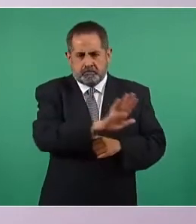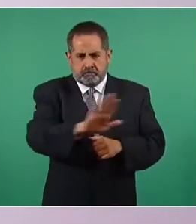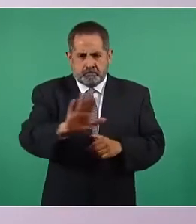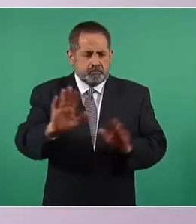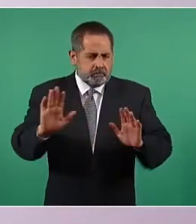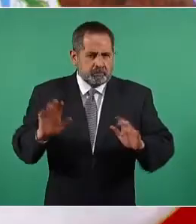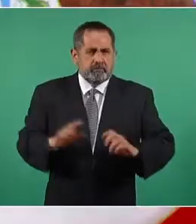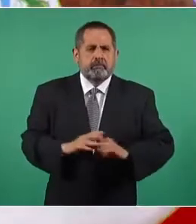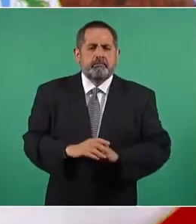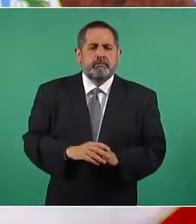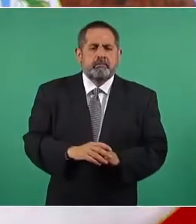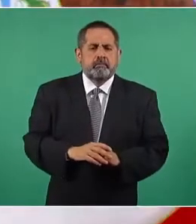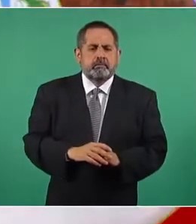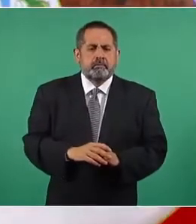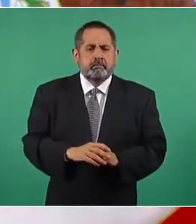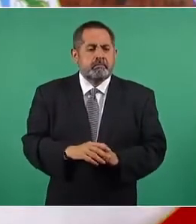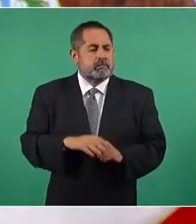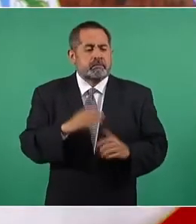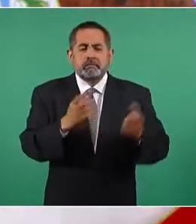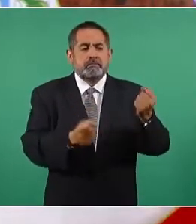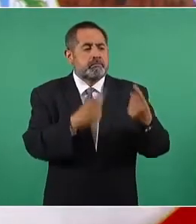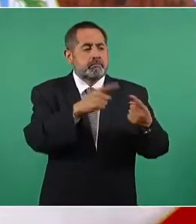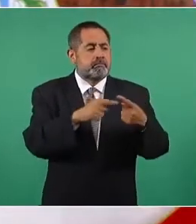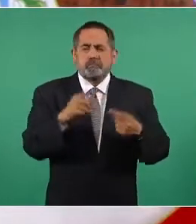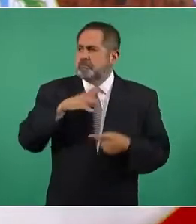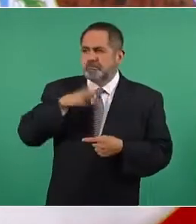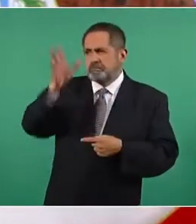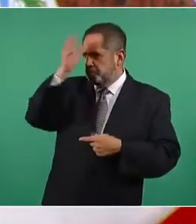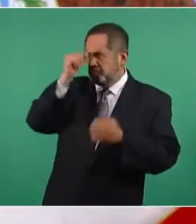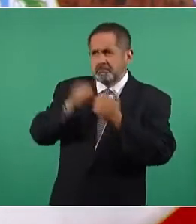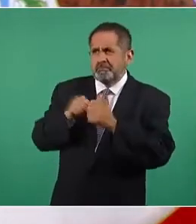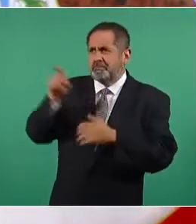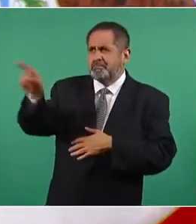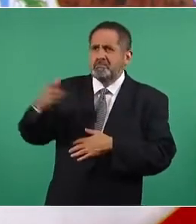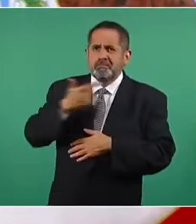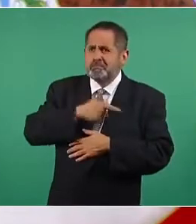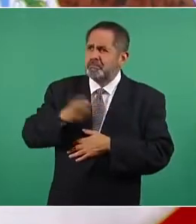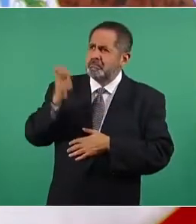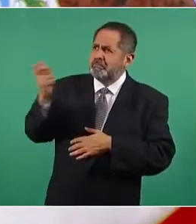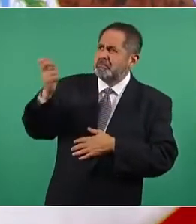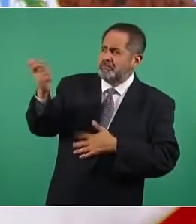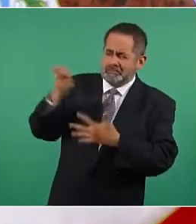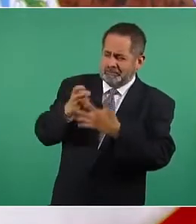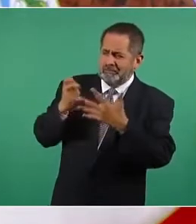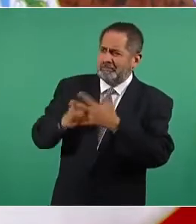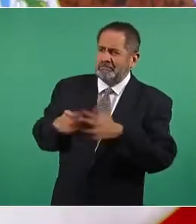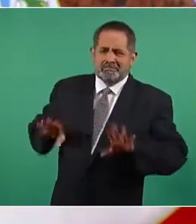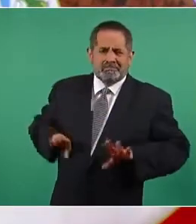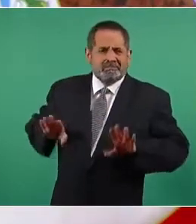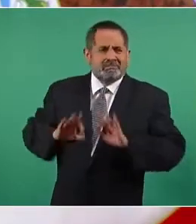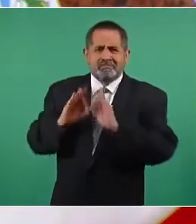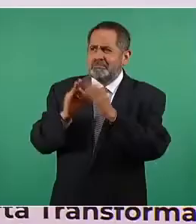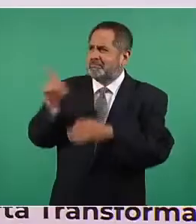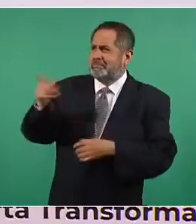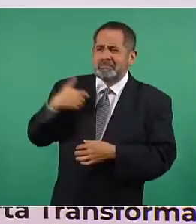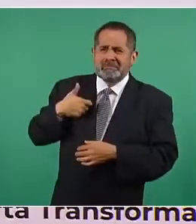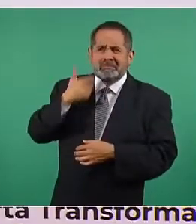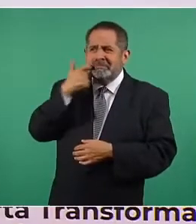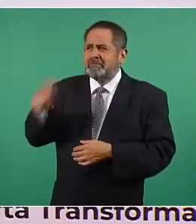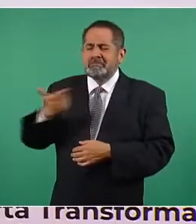que no comparten mis ideas y que no les gusta mi estilo de gobierno,